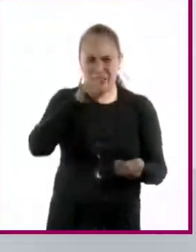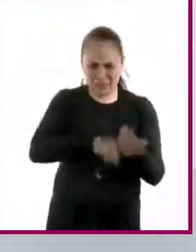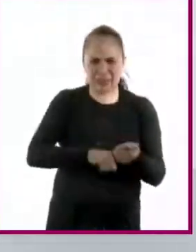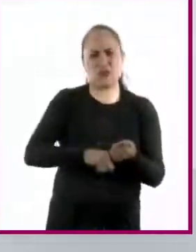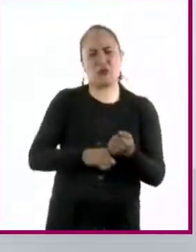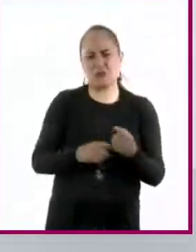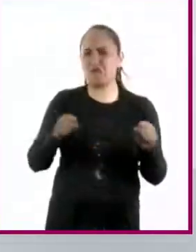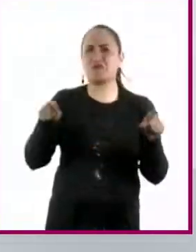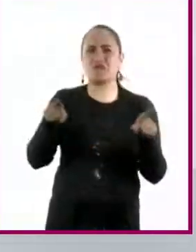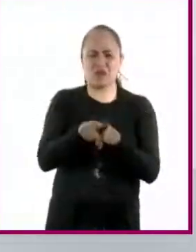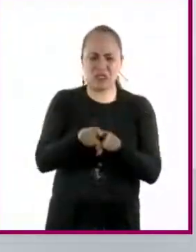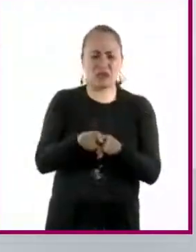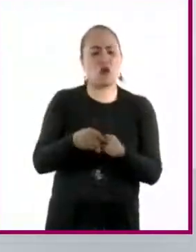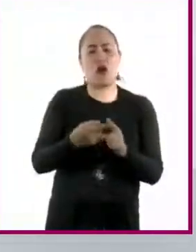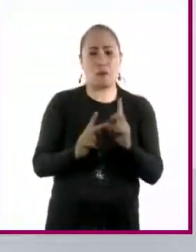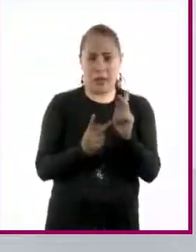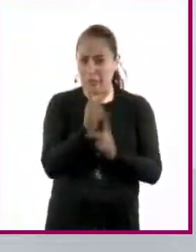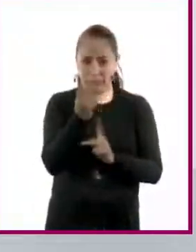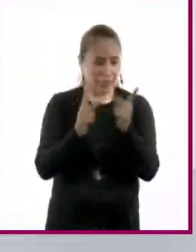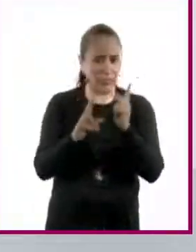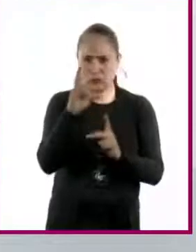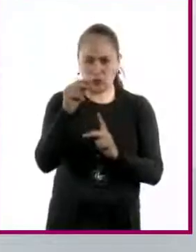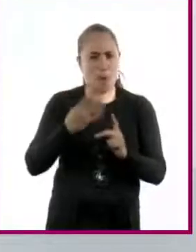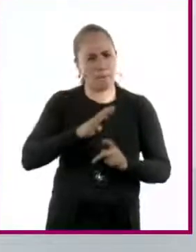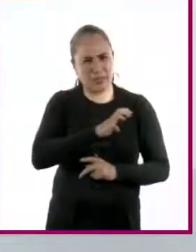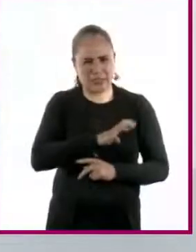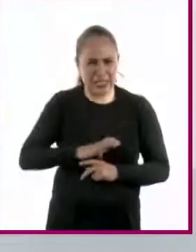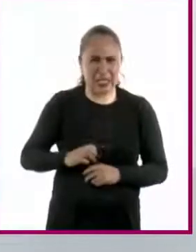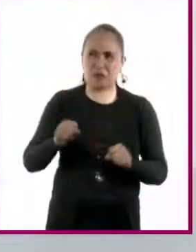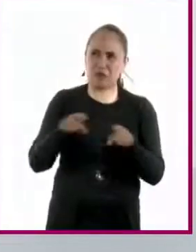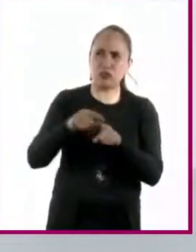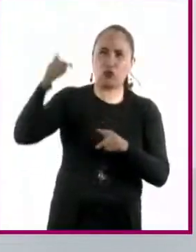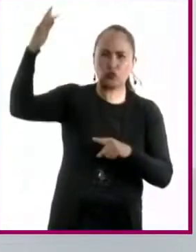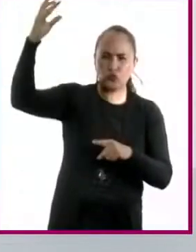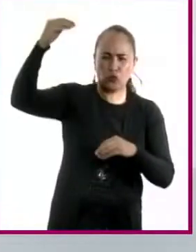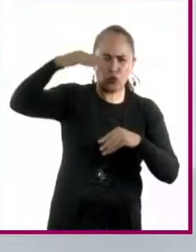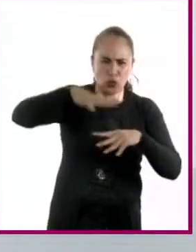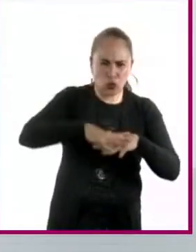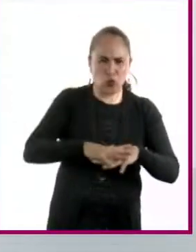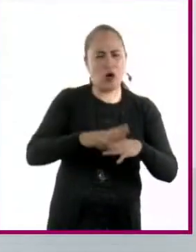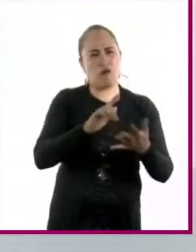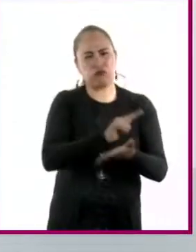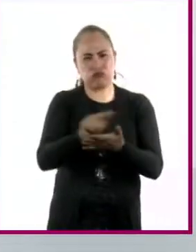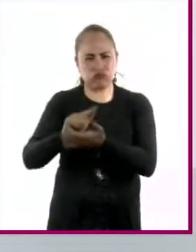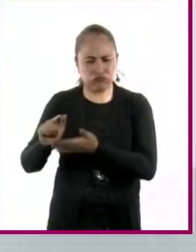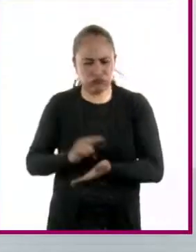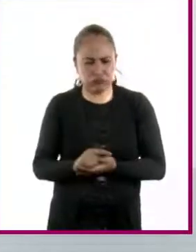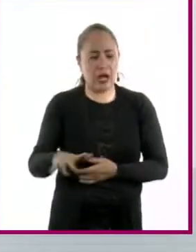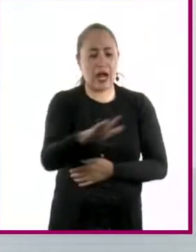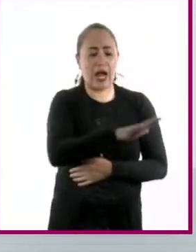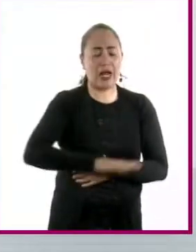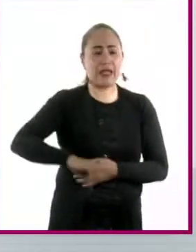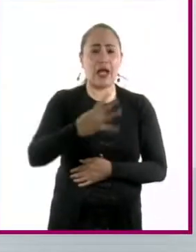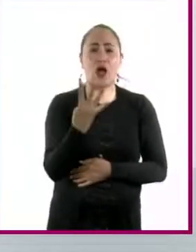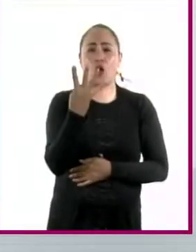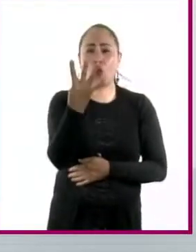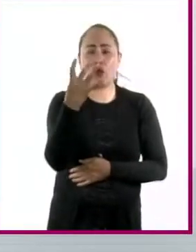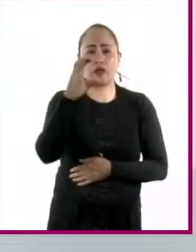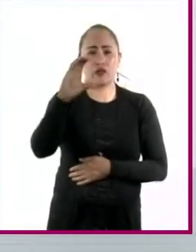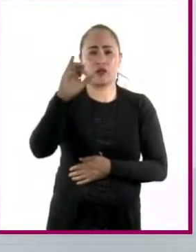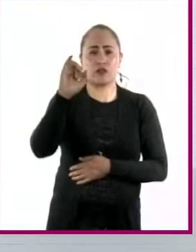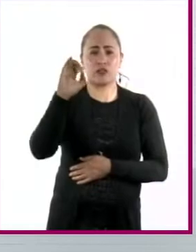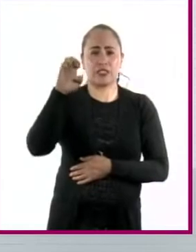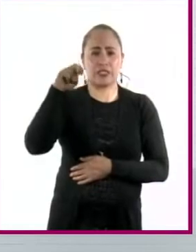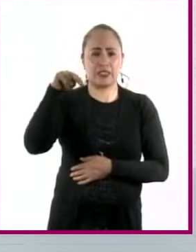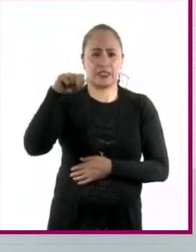fotosintéticas, no son hierbas, pero hacen la misma función. Entonces nosotros tenemos en Cuatrociénegas bacterias que rompen